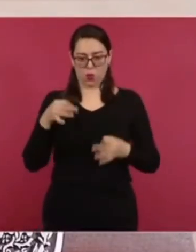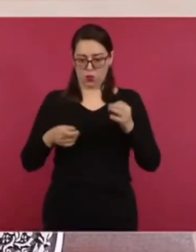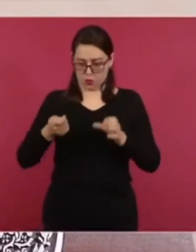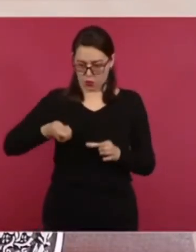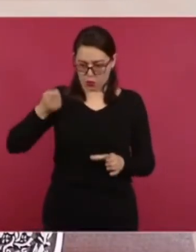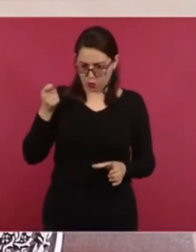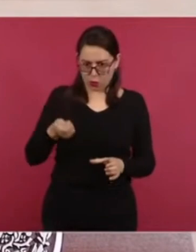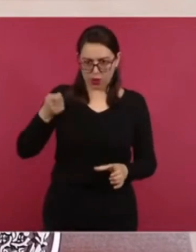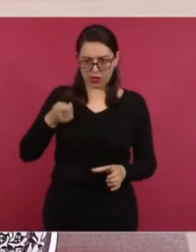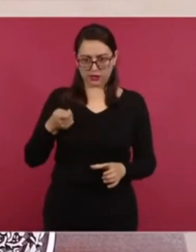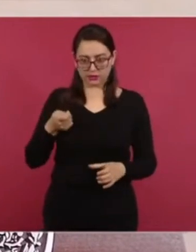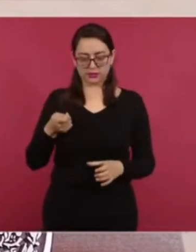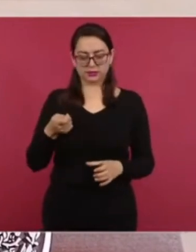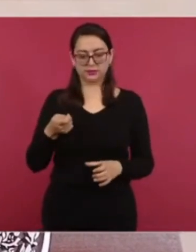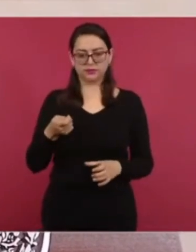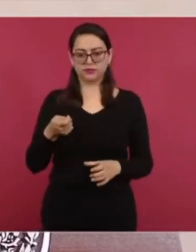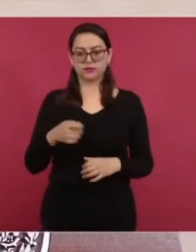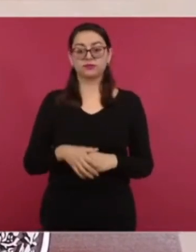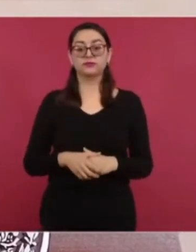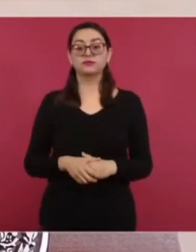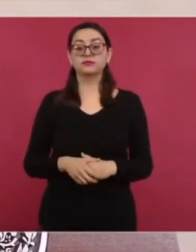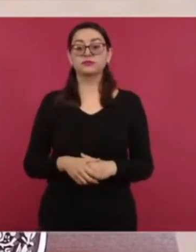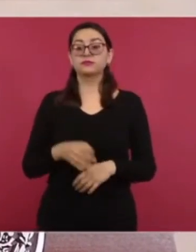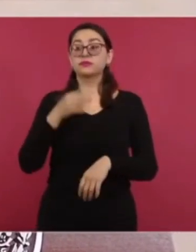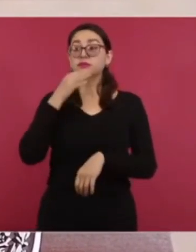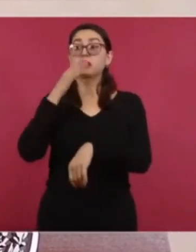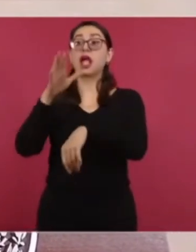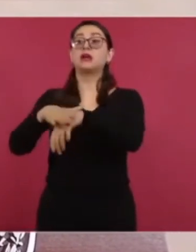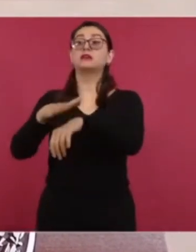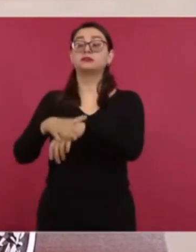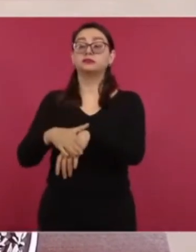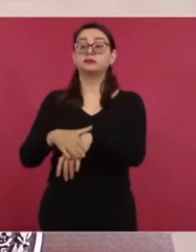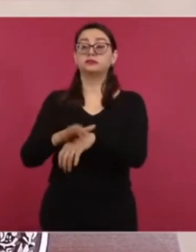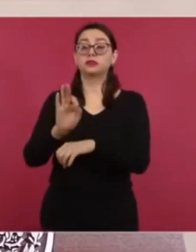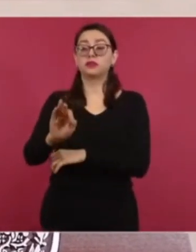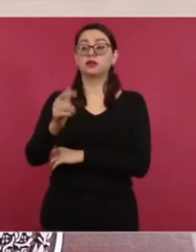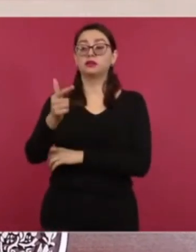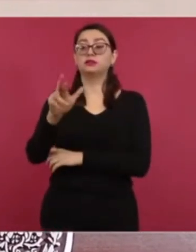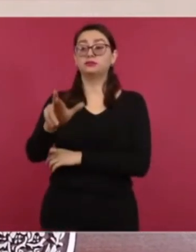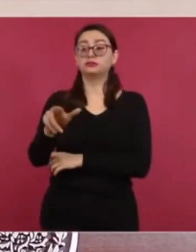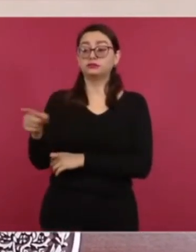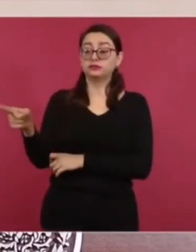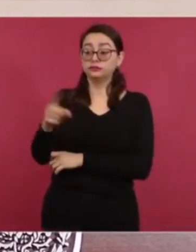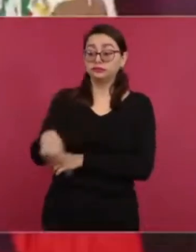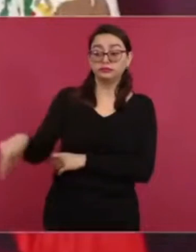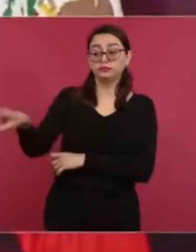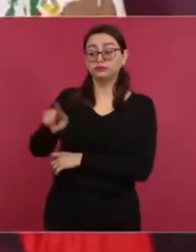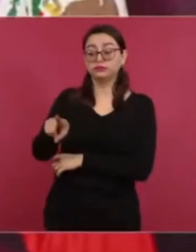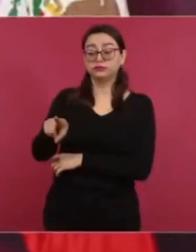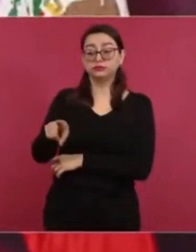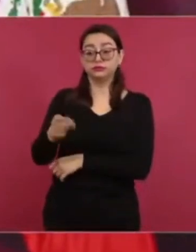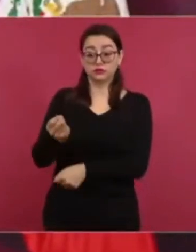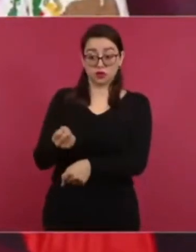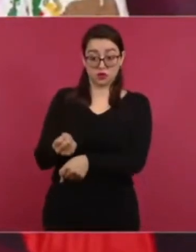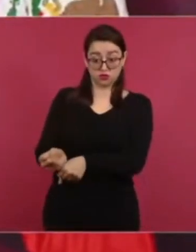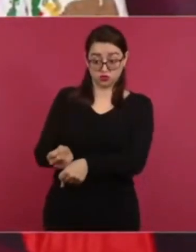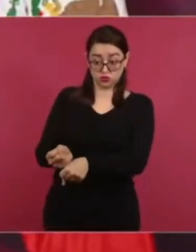le dice a la Fiscalía te doy diez días para que me pruebes